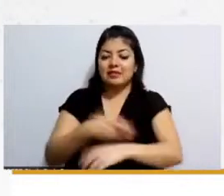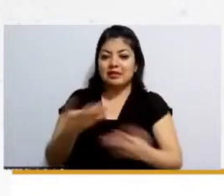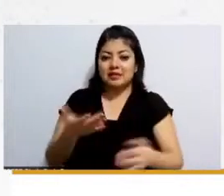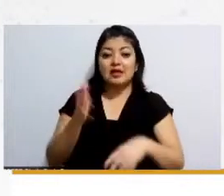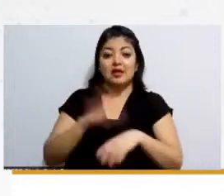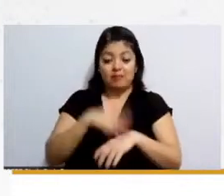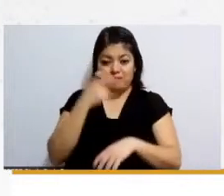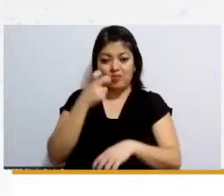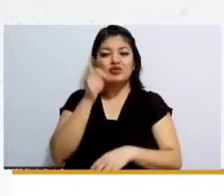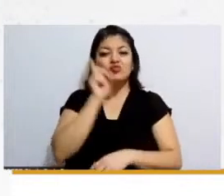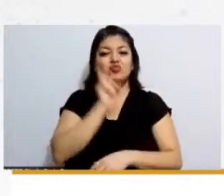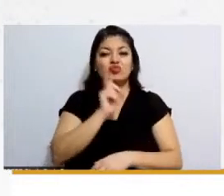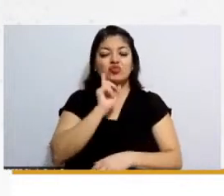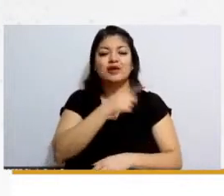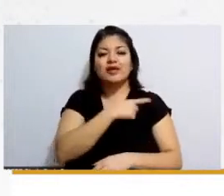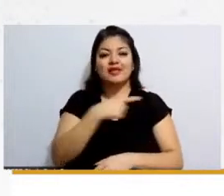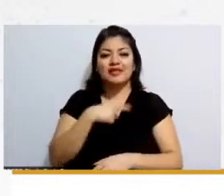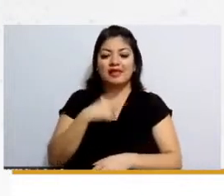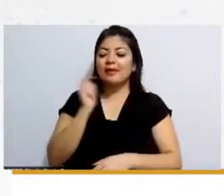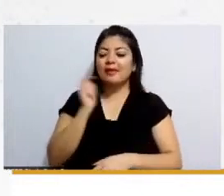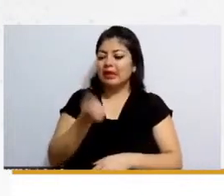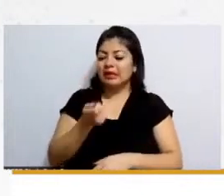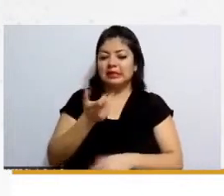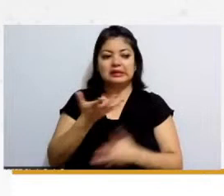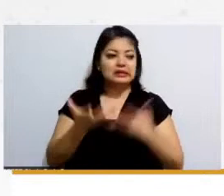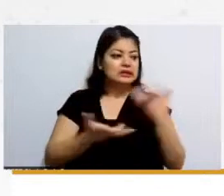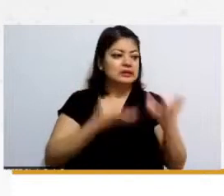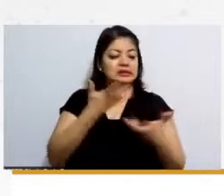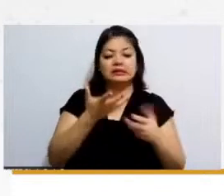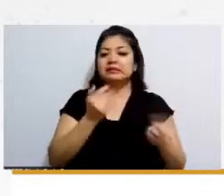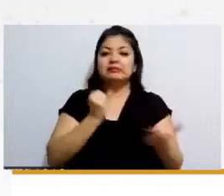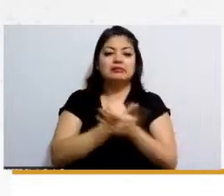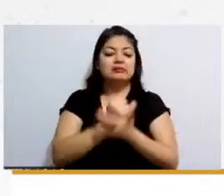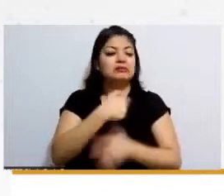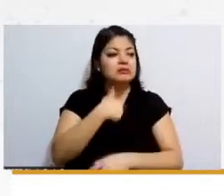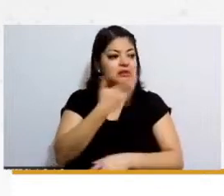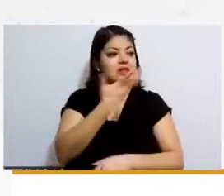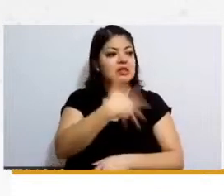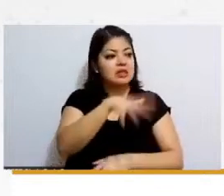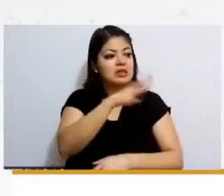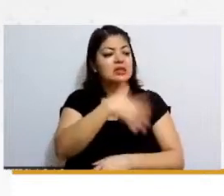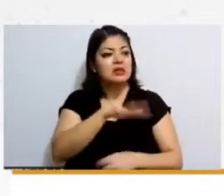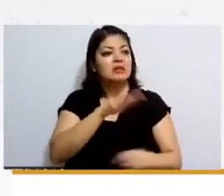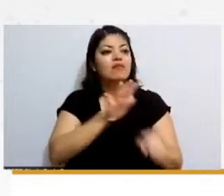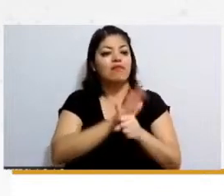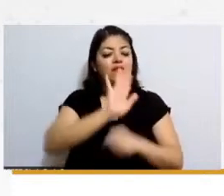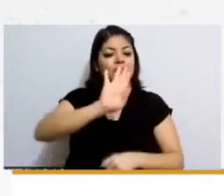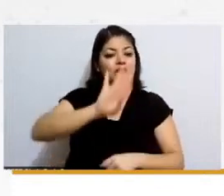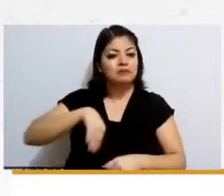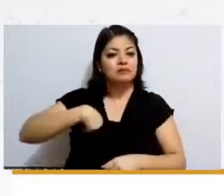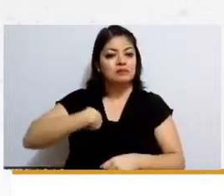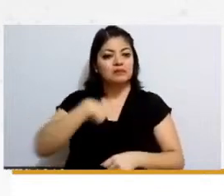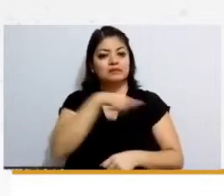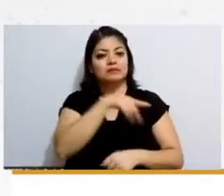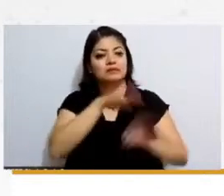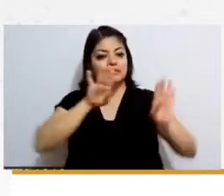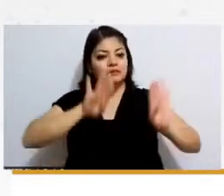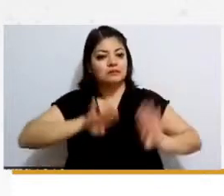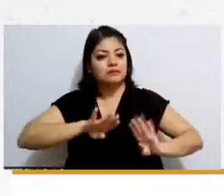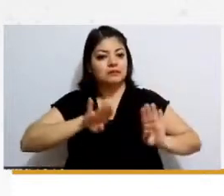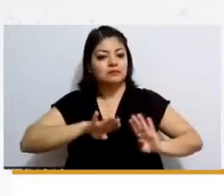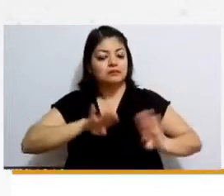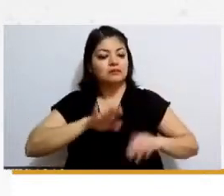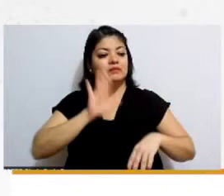tenía que buscar por su lado la guardería que tendría